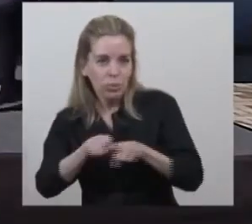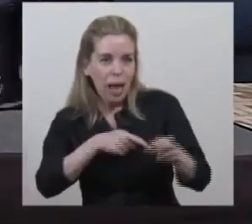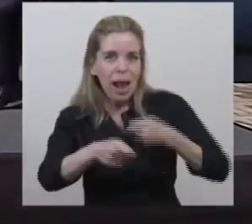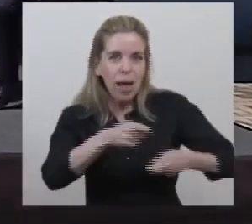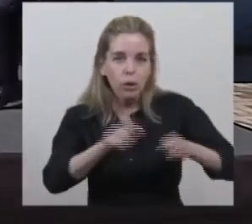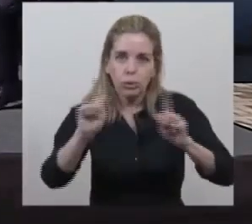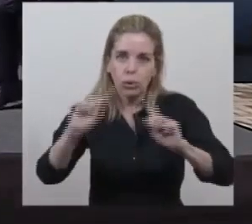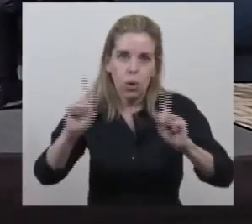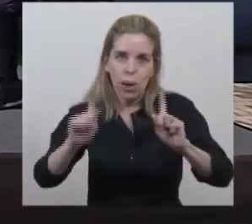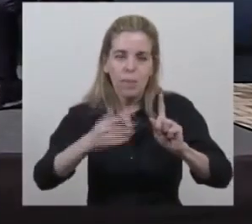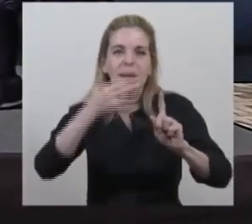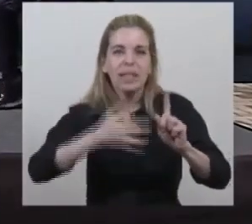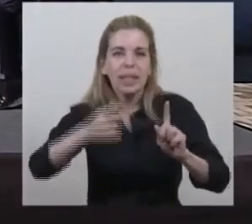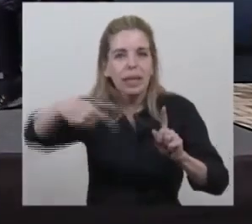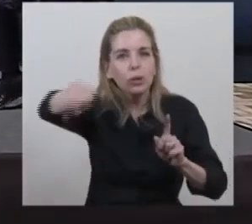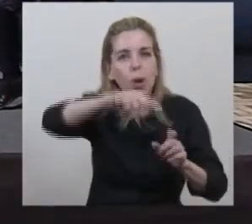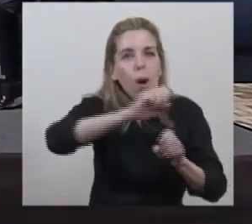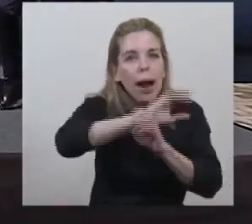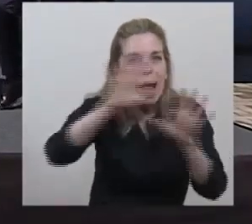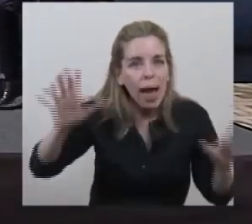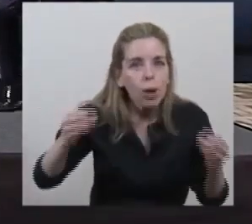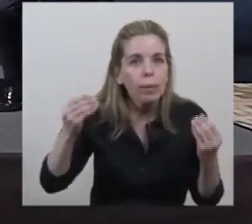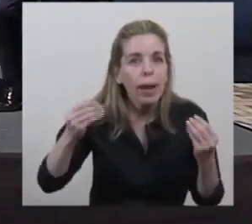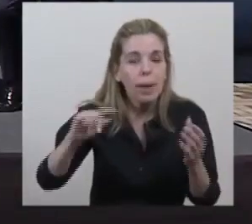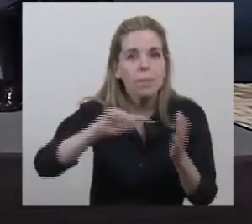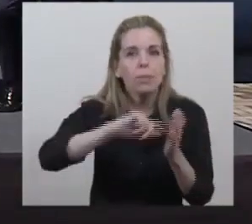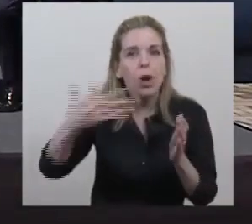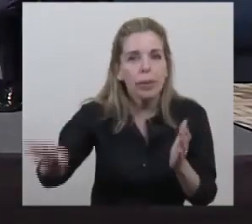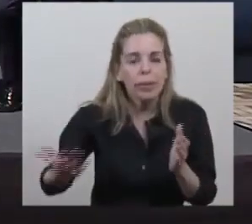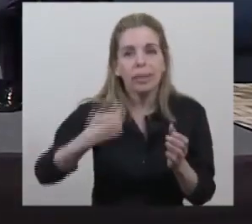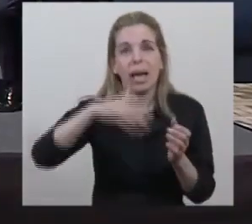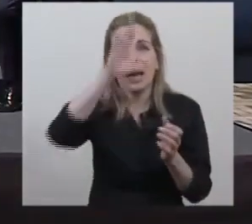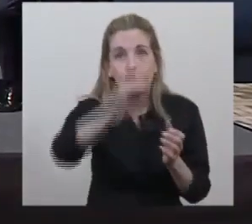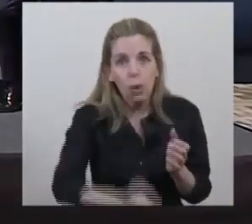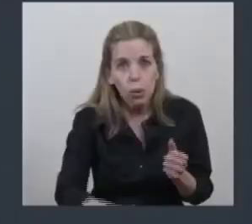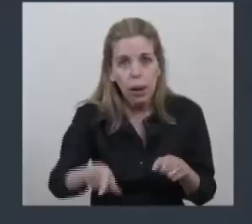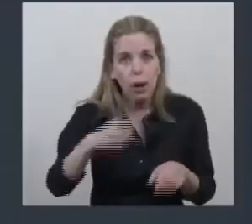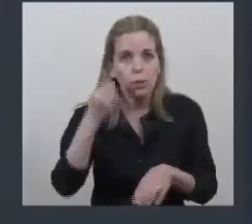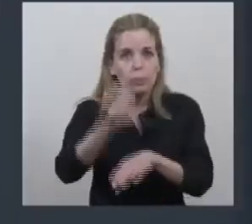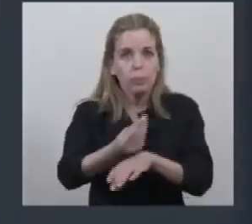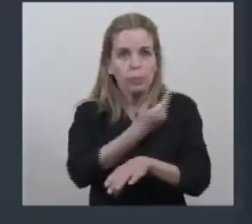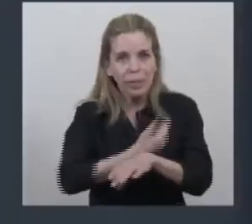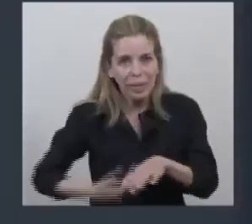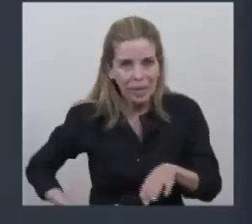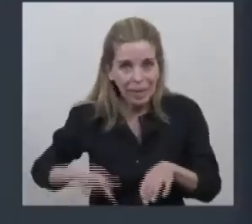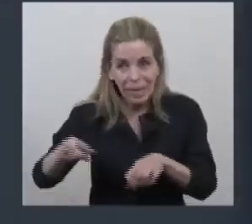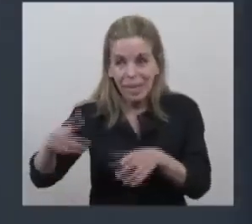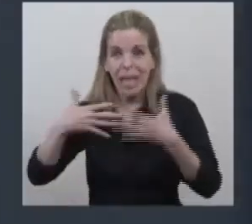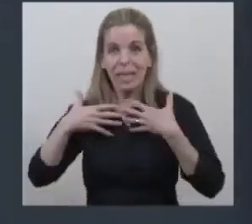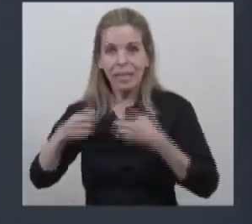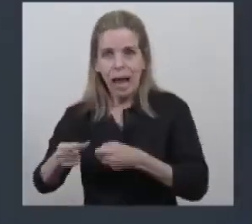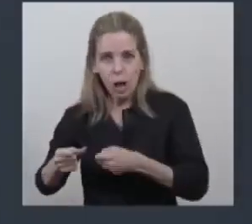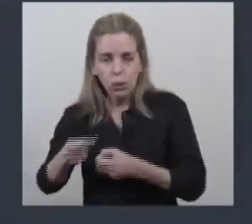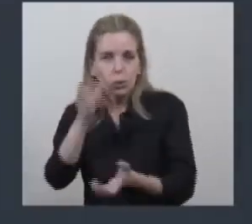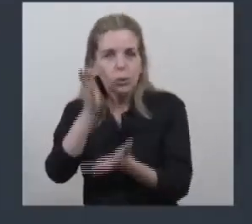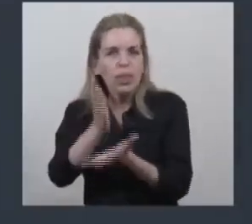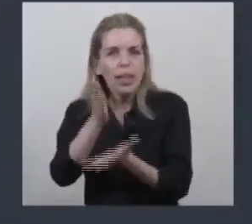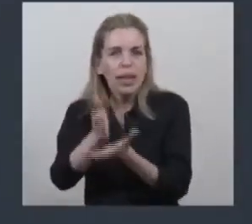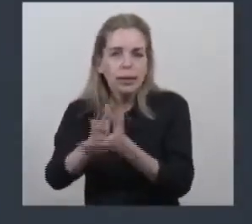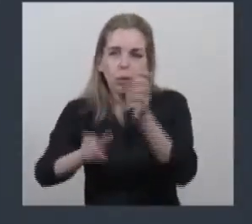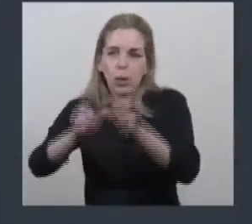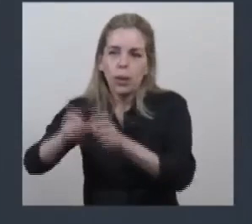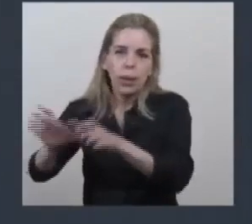que lo entiendan bien todos, para la Provincia de Buenos Aires, para la República Argentina con Alberto, no es un negocio, es un derecho.